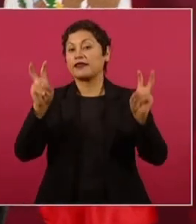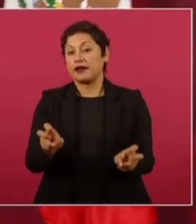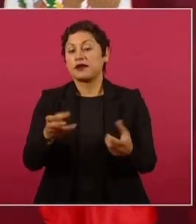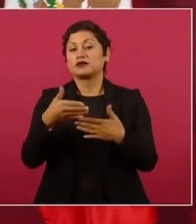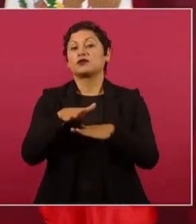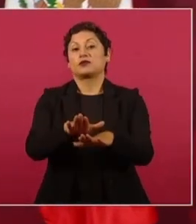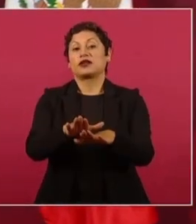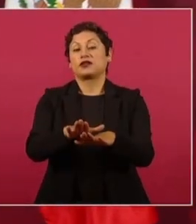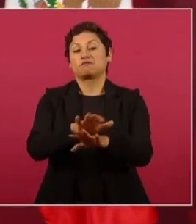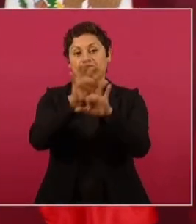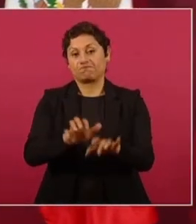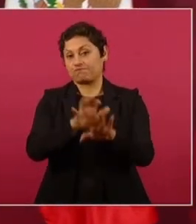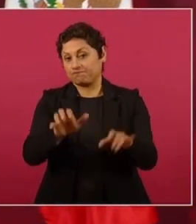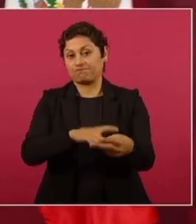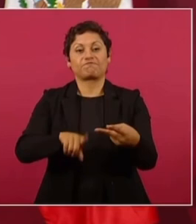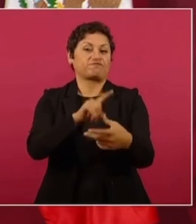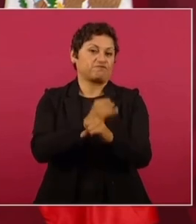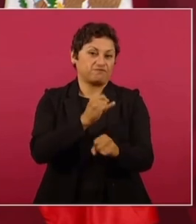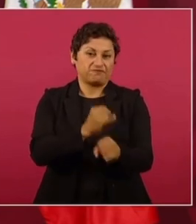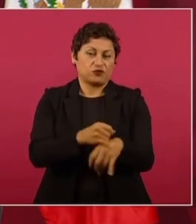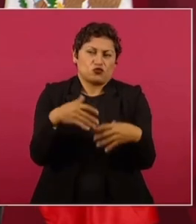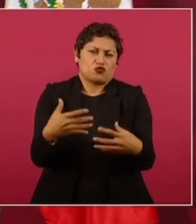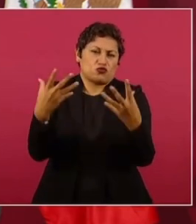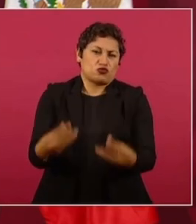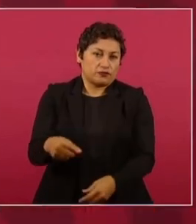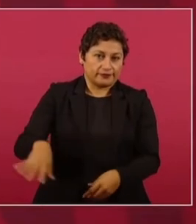la computación, del internet, de todo.